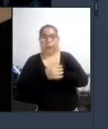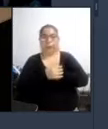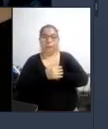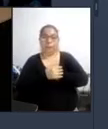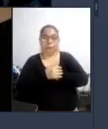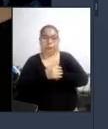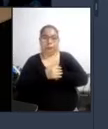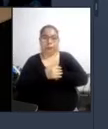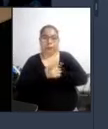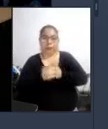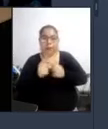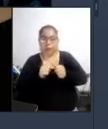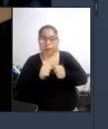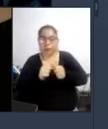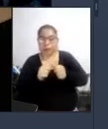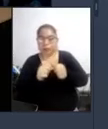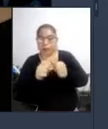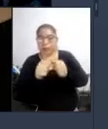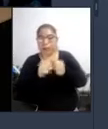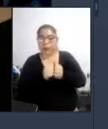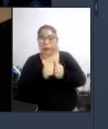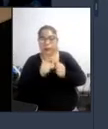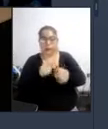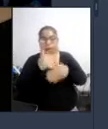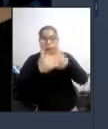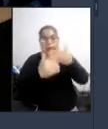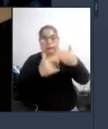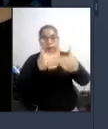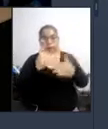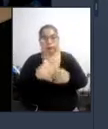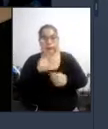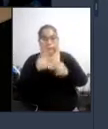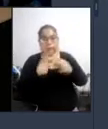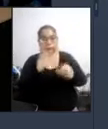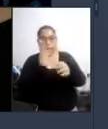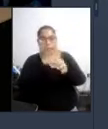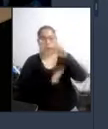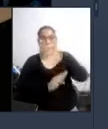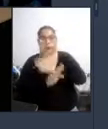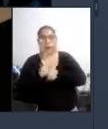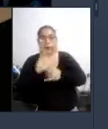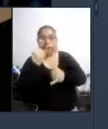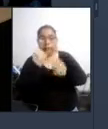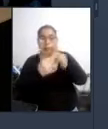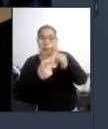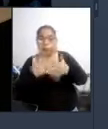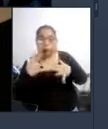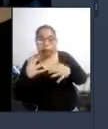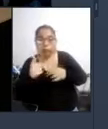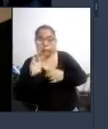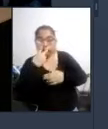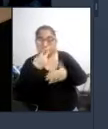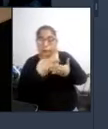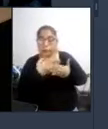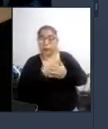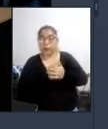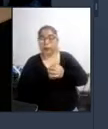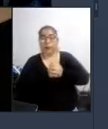incidiendo principalmente en el tema de la transversalización de la perspectiva de discapacidad porque sin ella no podríamos tener ningún efecto realmente